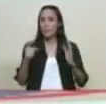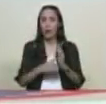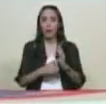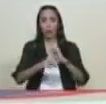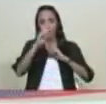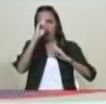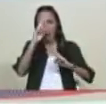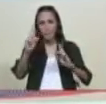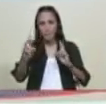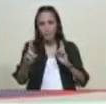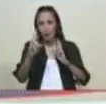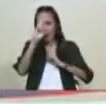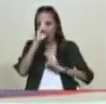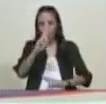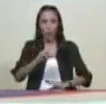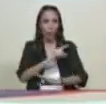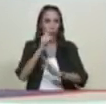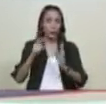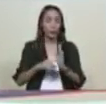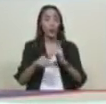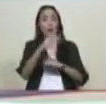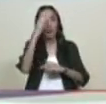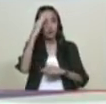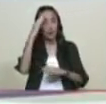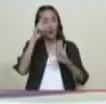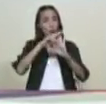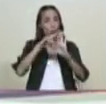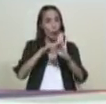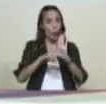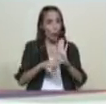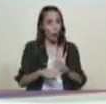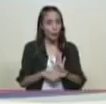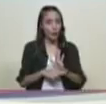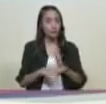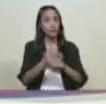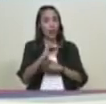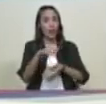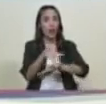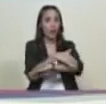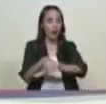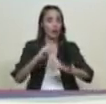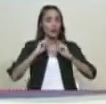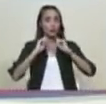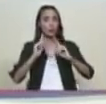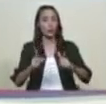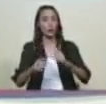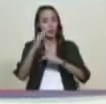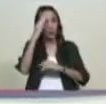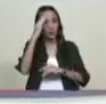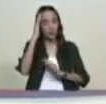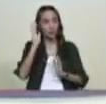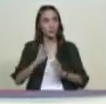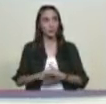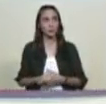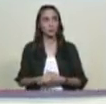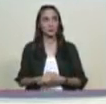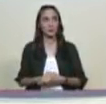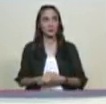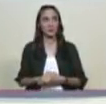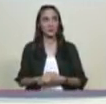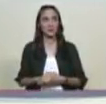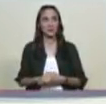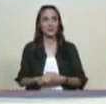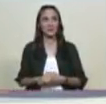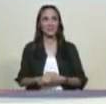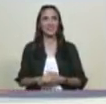respeto a las normas del tránsito terrestre de la vialidad para evitar accidentes de